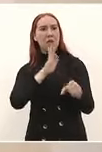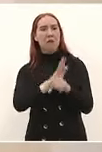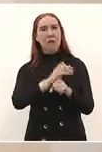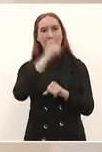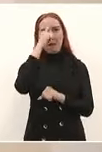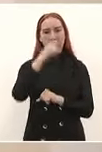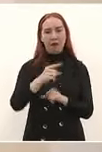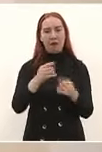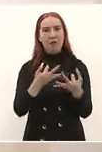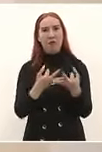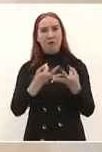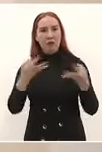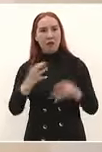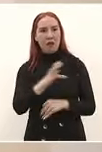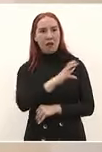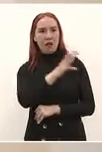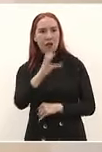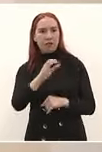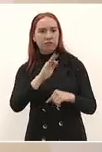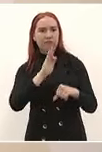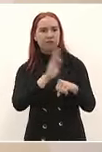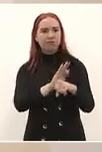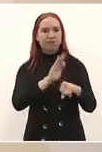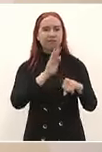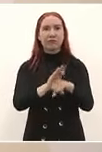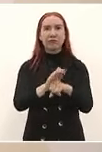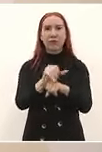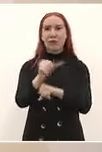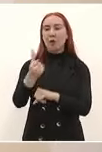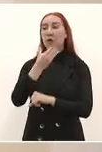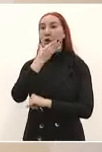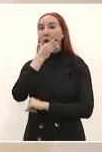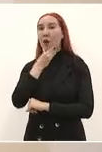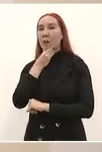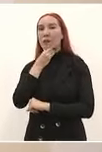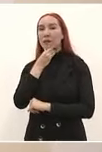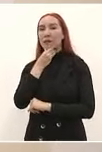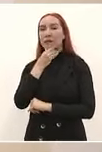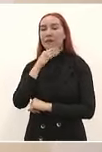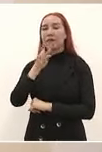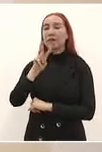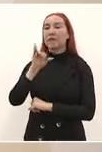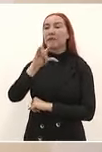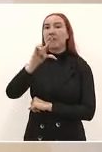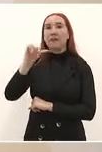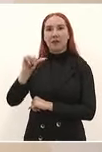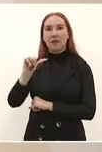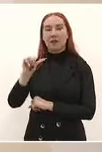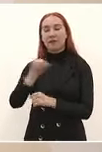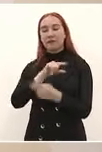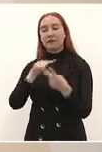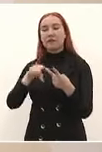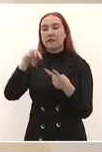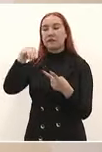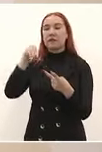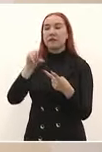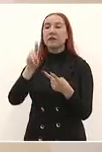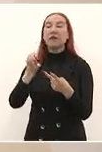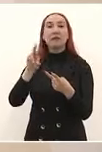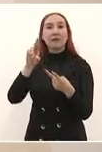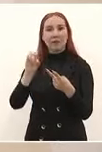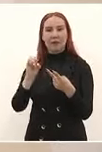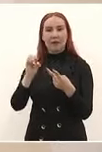y Villa respaldó a Madero que quería